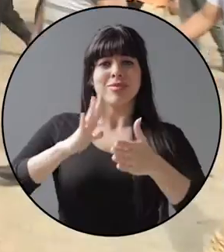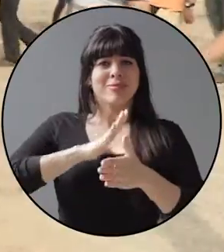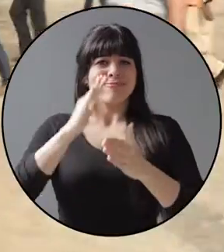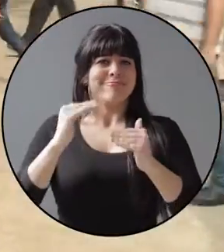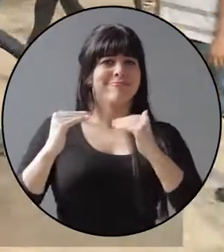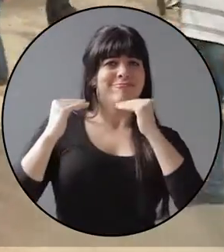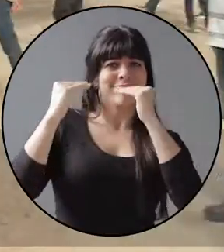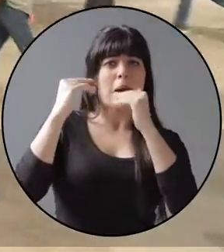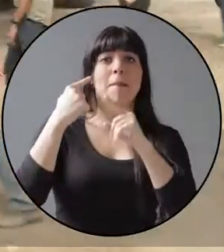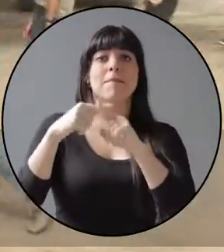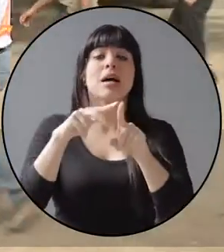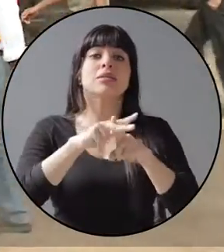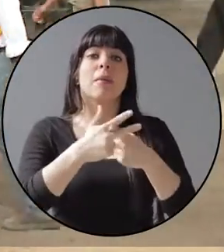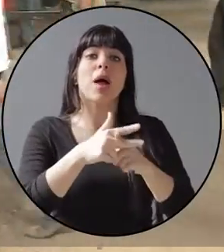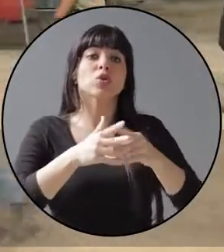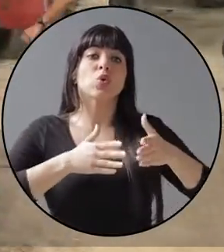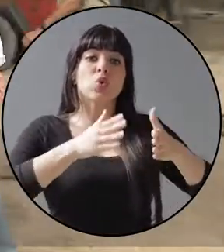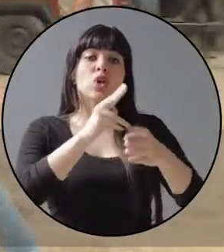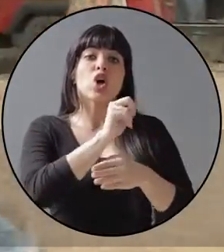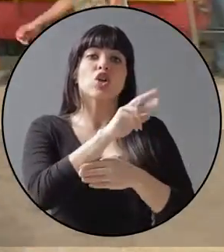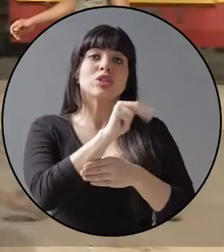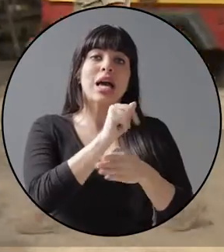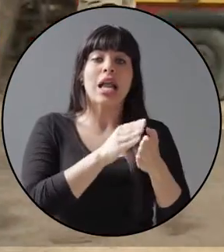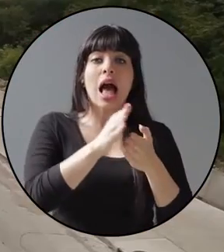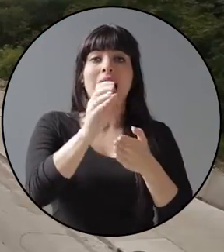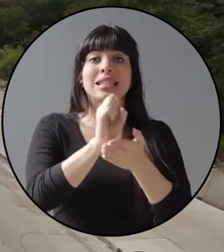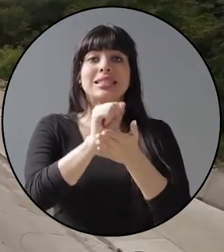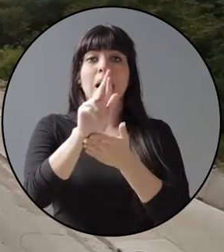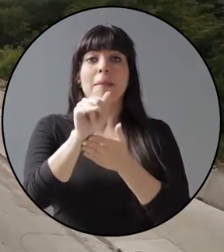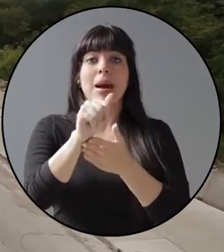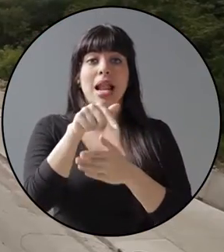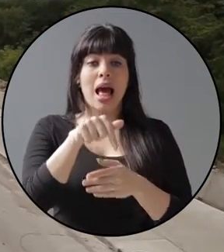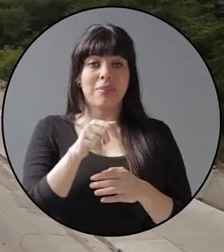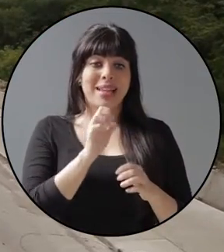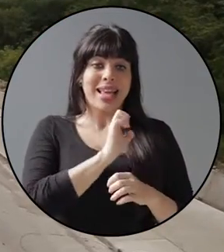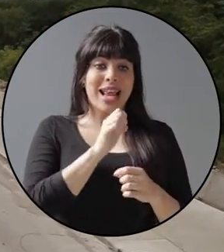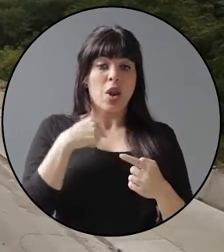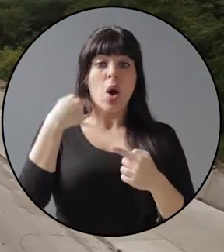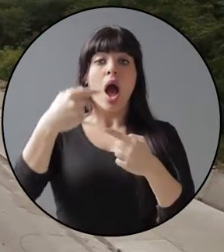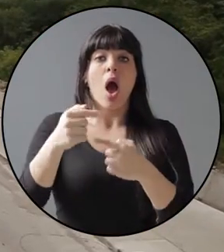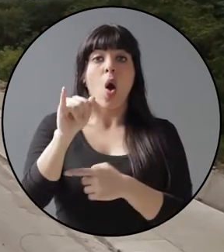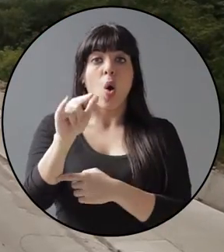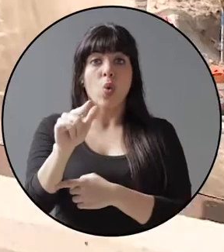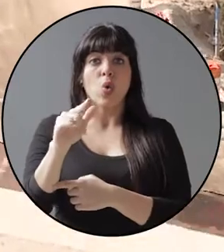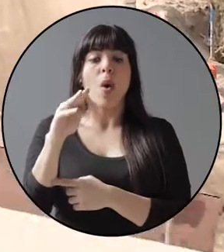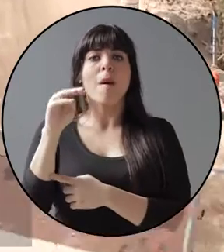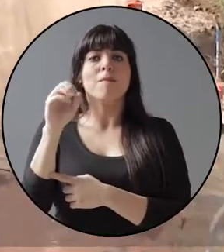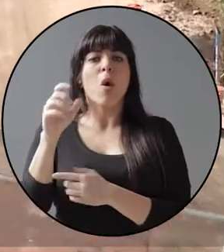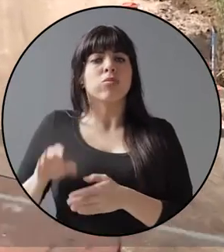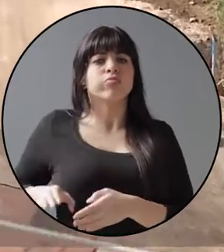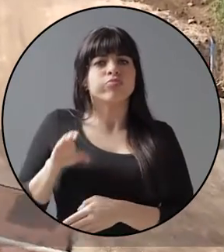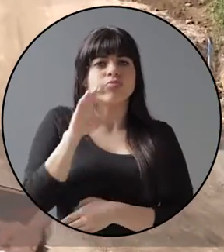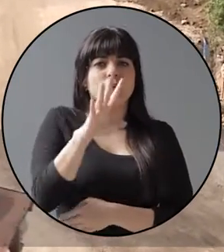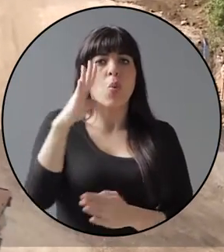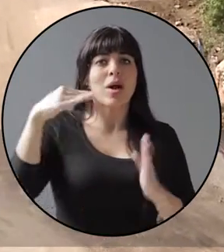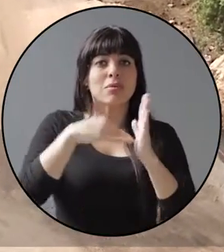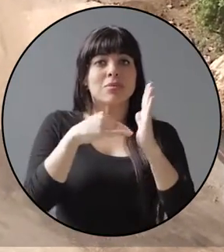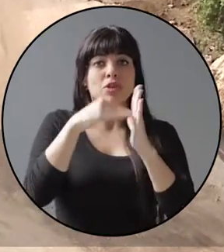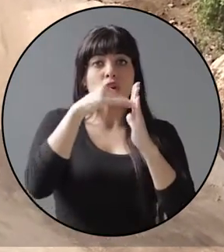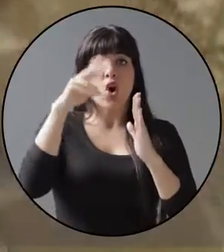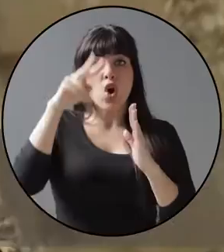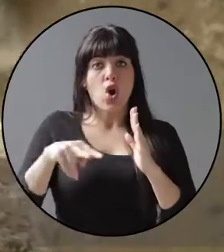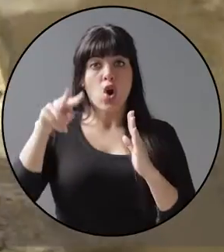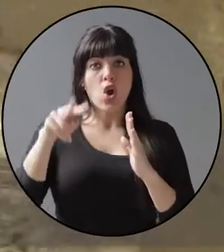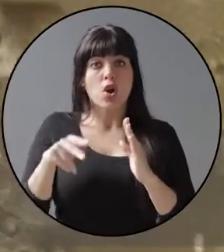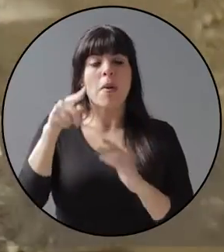la reparación de la ruta 160 Nosara-Sámara. De enero a julio de este año, el MOB destinó más de 4.000 millones de